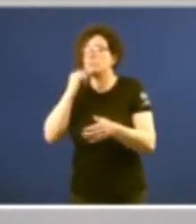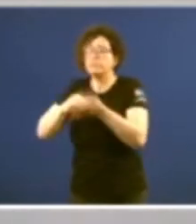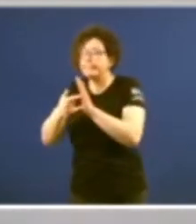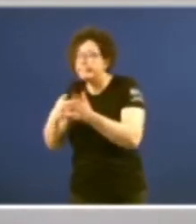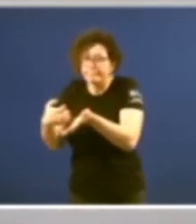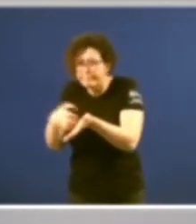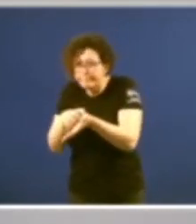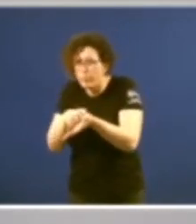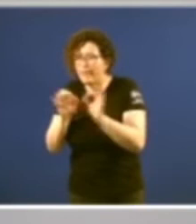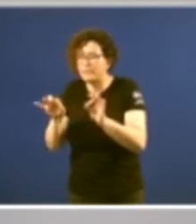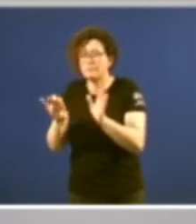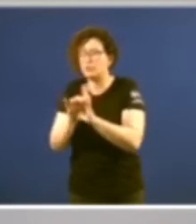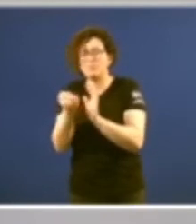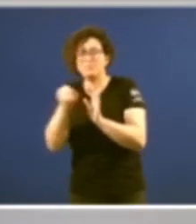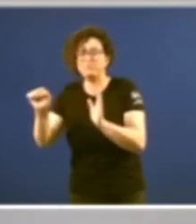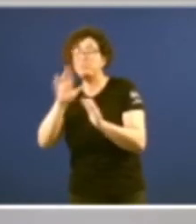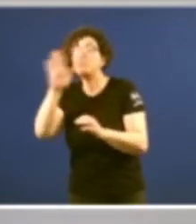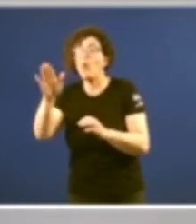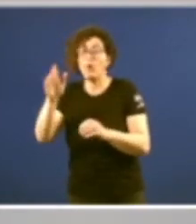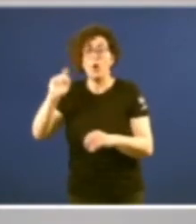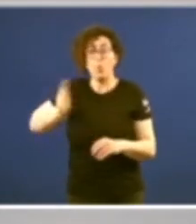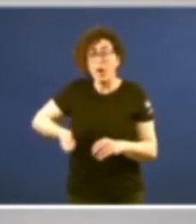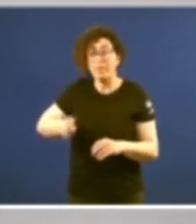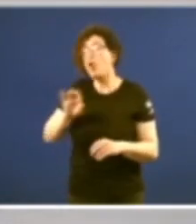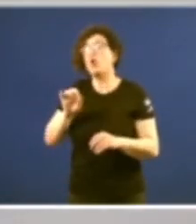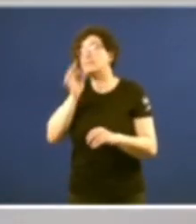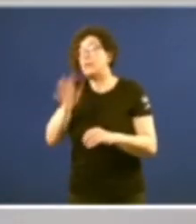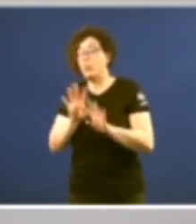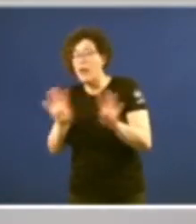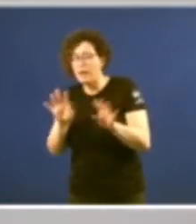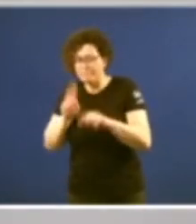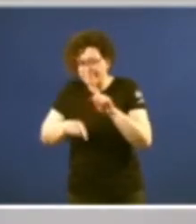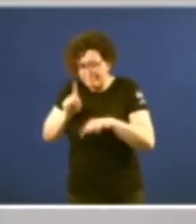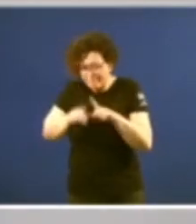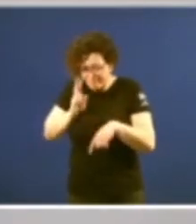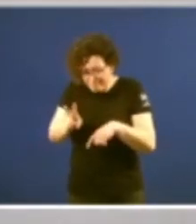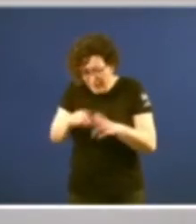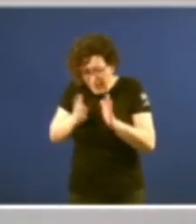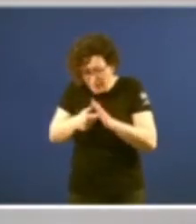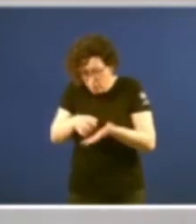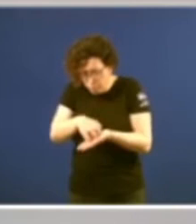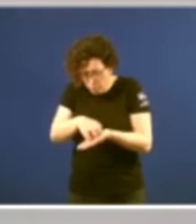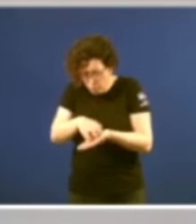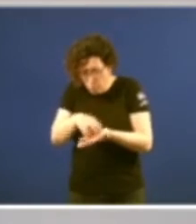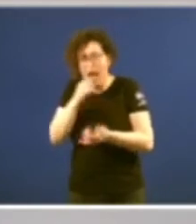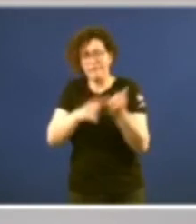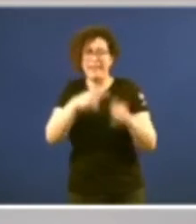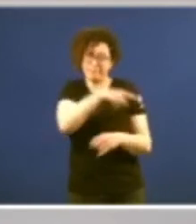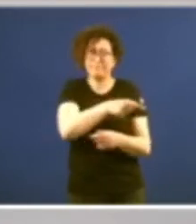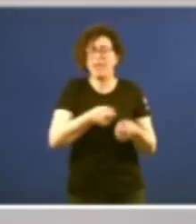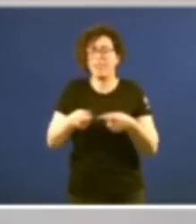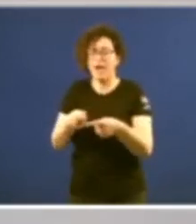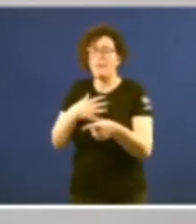inconstitucionalidade porque os jueces e tribunales dudan da validez da lei aplicável ao caso e promueven a cuestión de